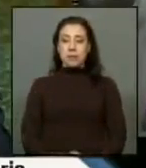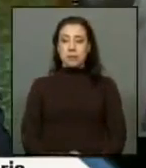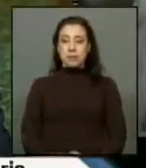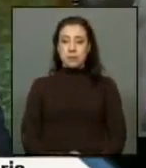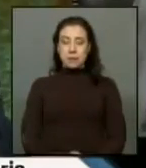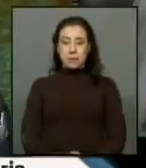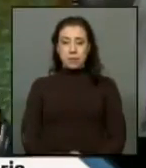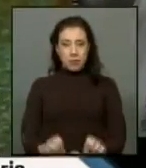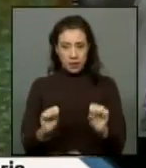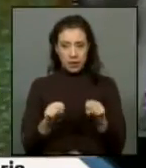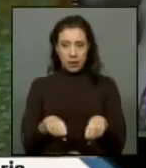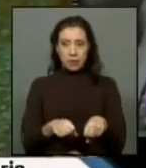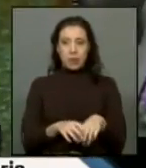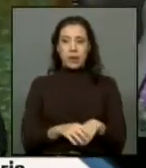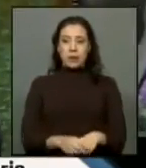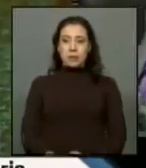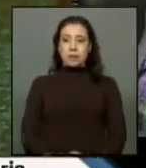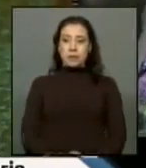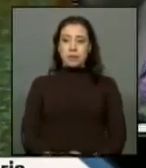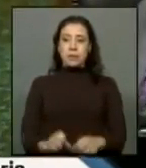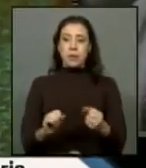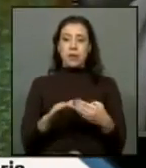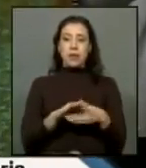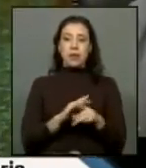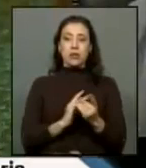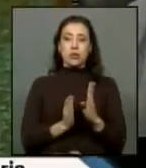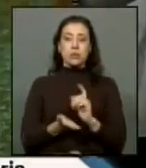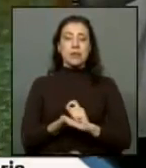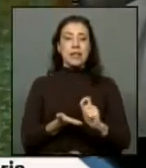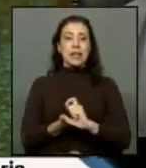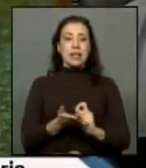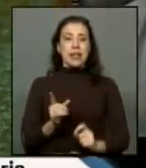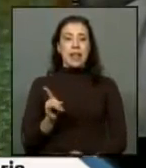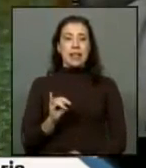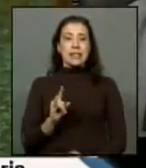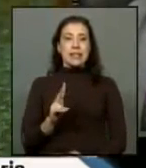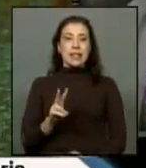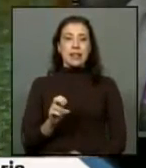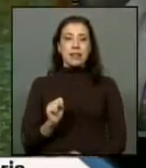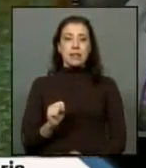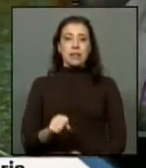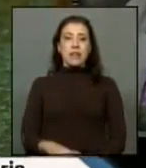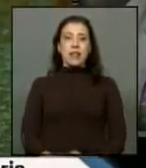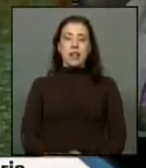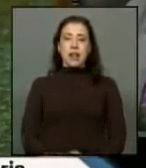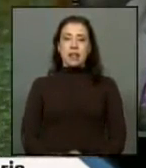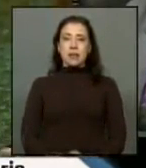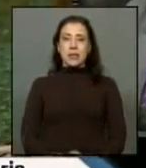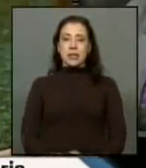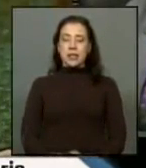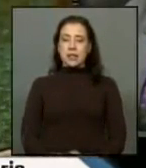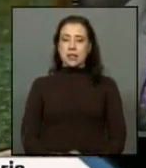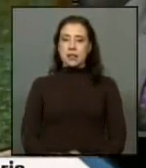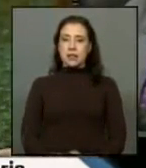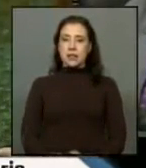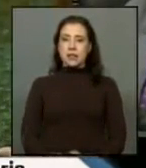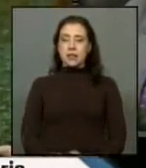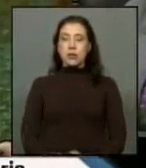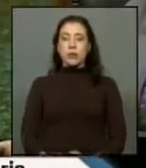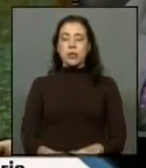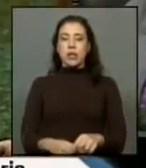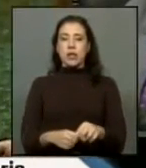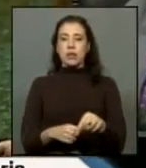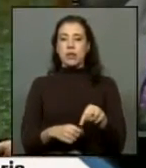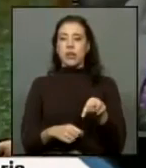aprobado puede ingresar la subsecretaria Silva en representación del partido